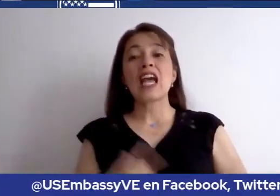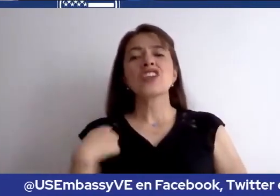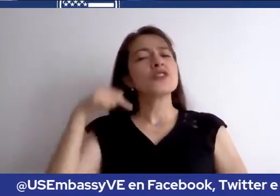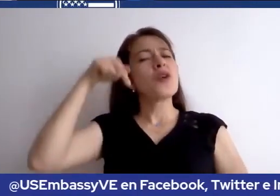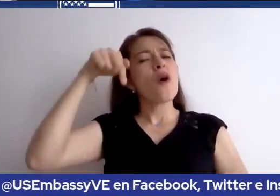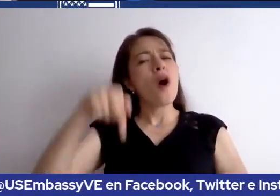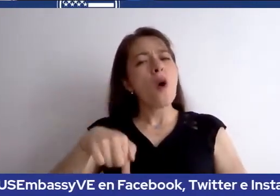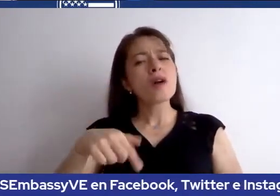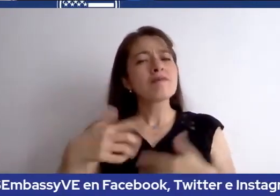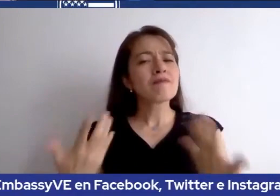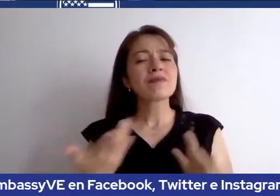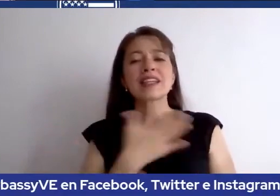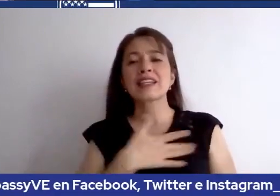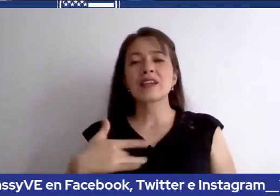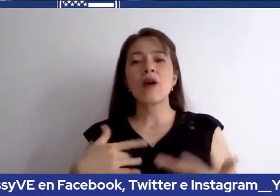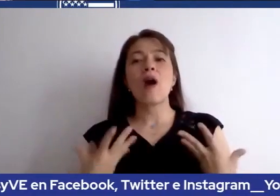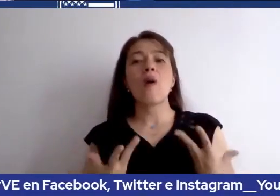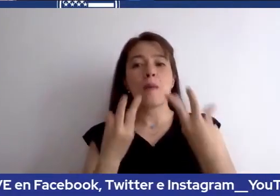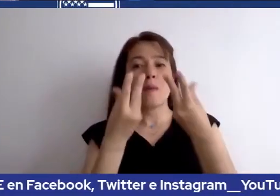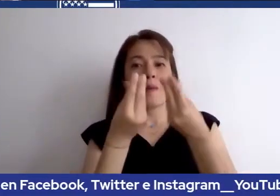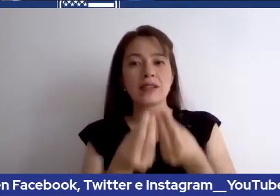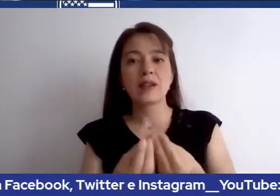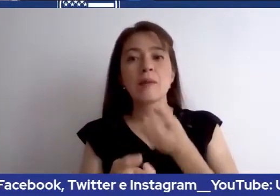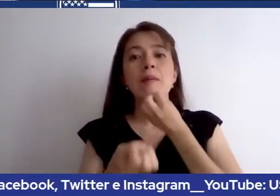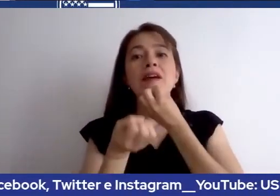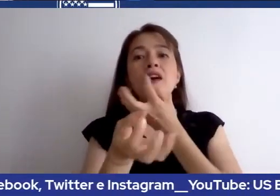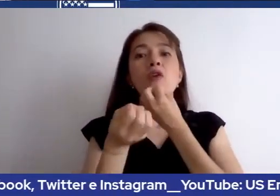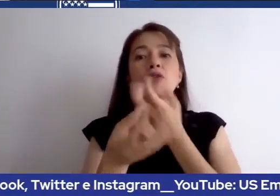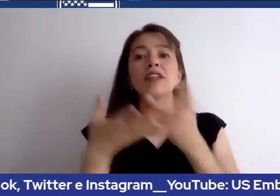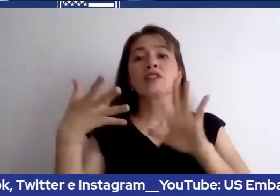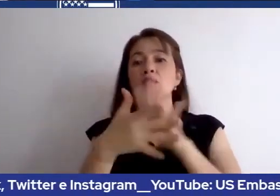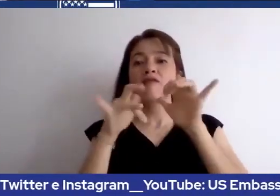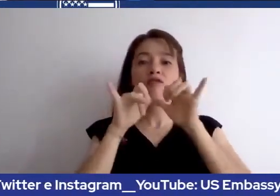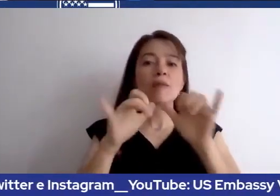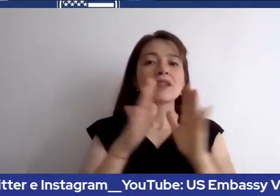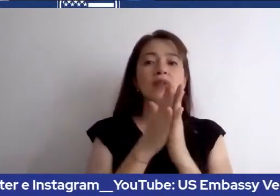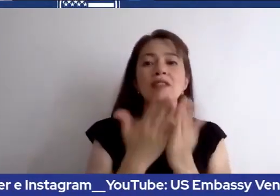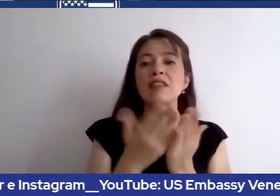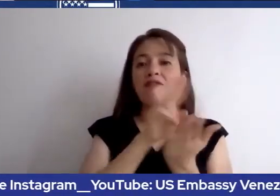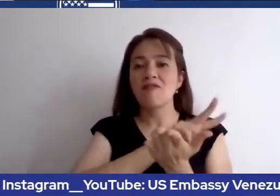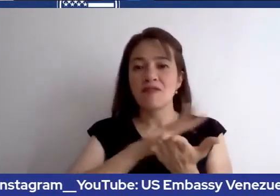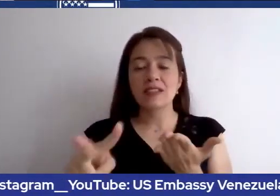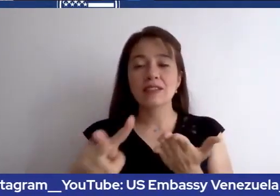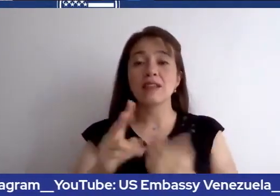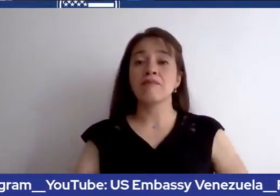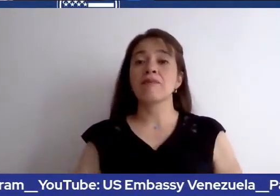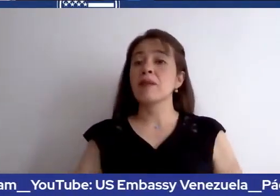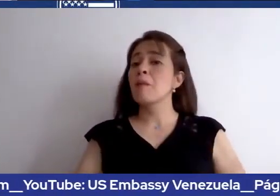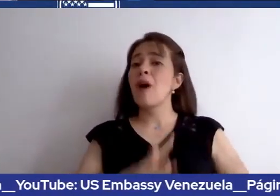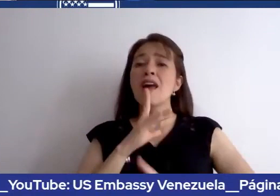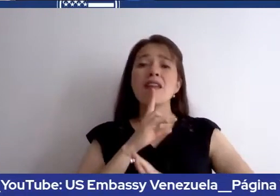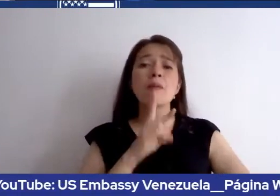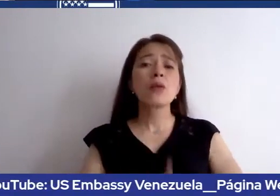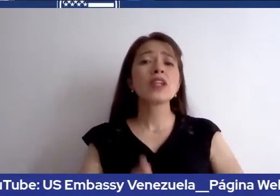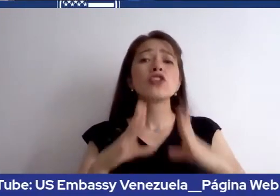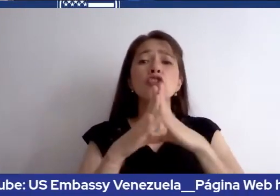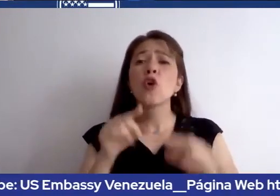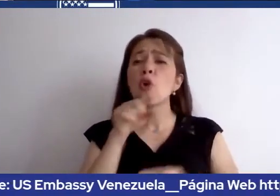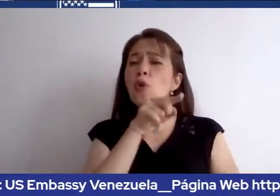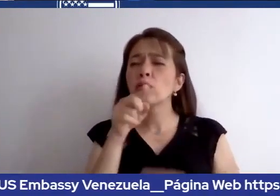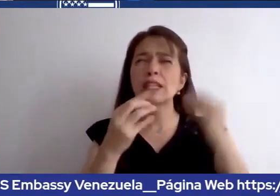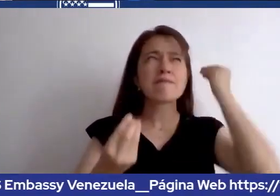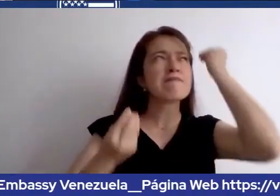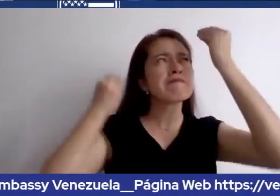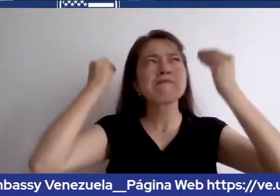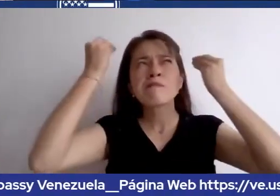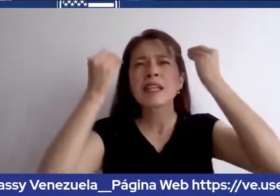de este programa sobre material consular vamos a responder a todas las preguntas que siempre has tenido